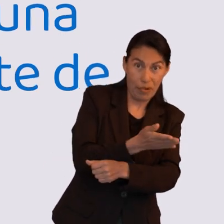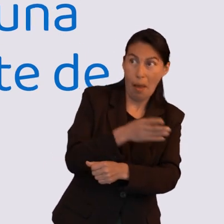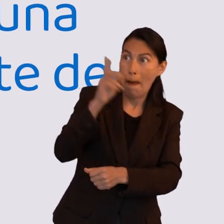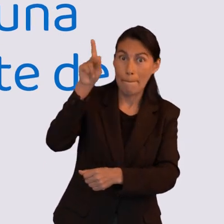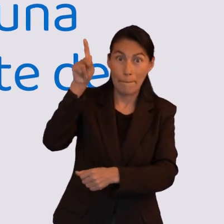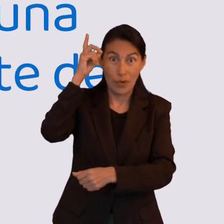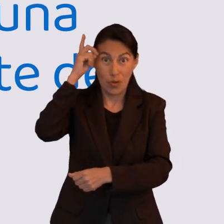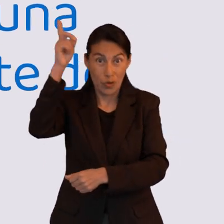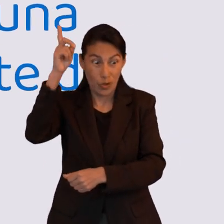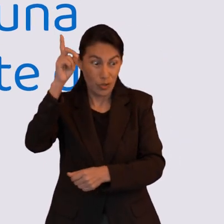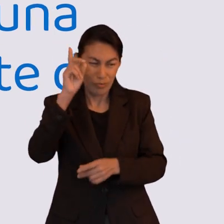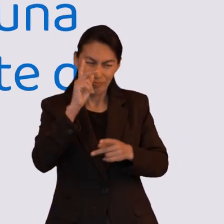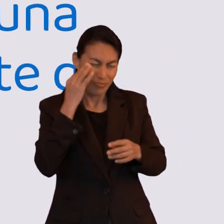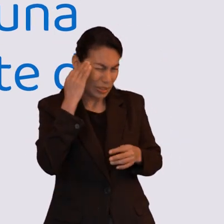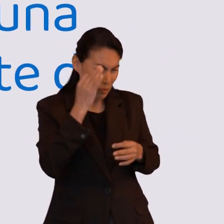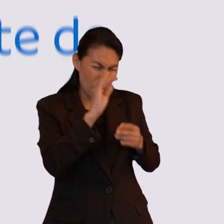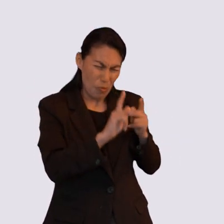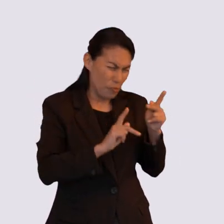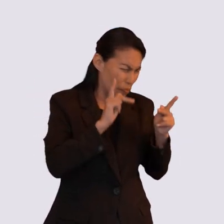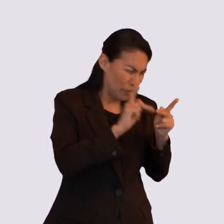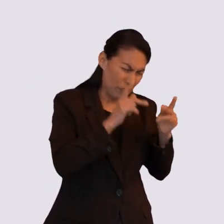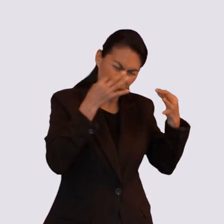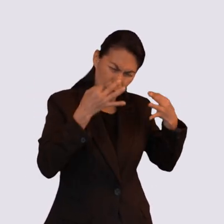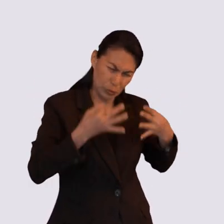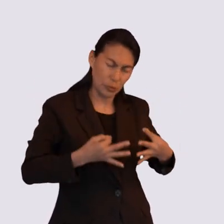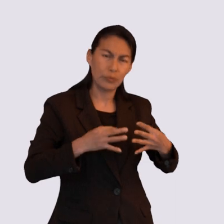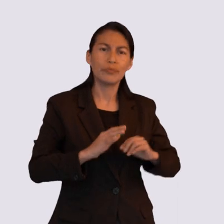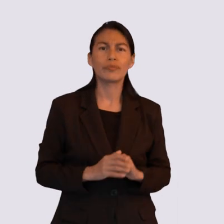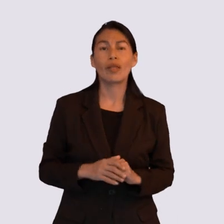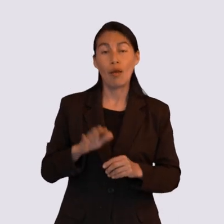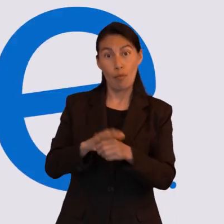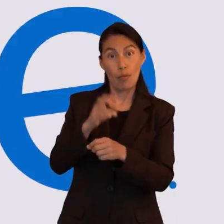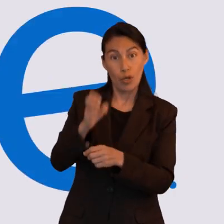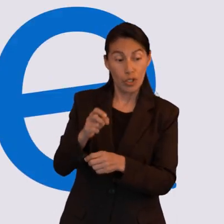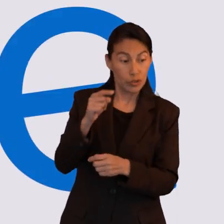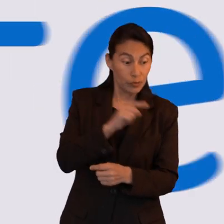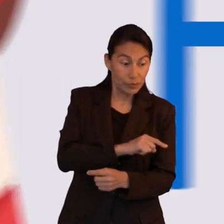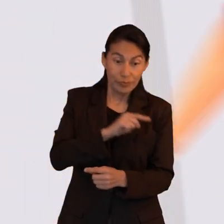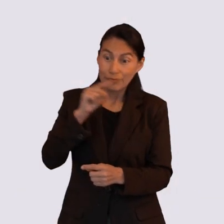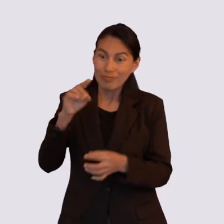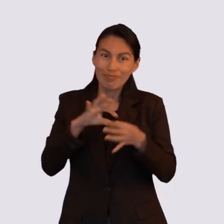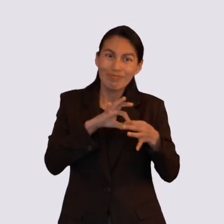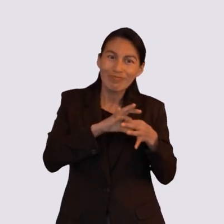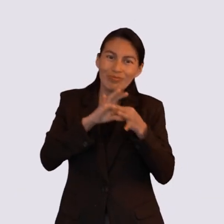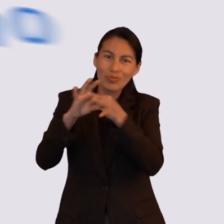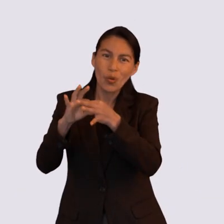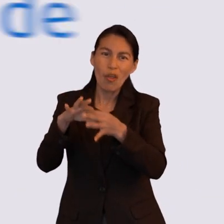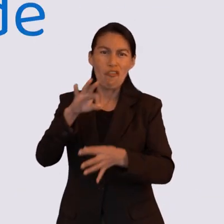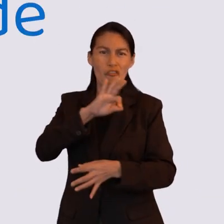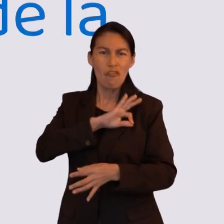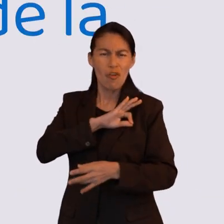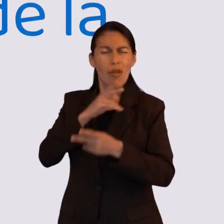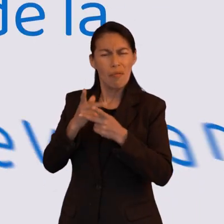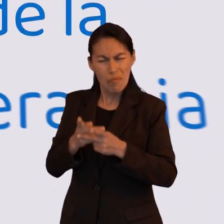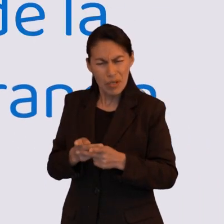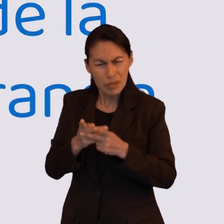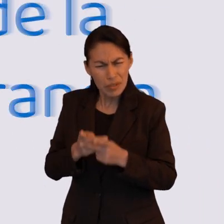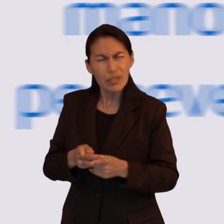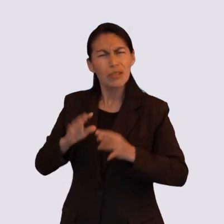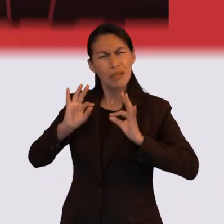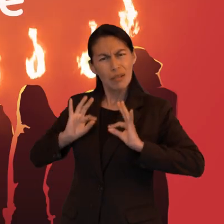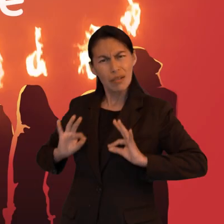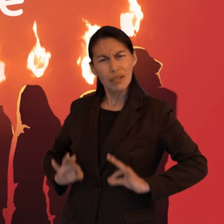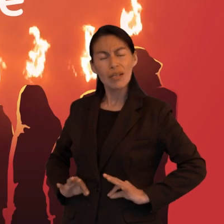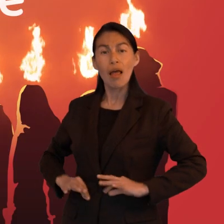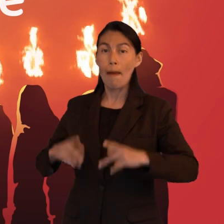parte de Dios. Mientras tanto el profeta necesita ejercer fe. La fe va de la mano de la perseverancia.